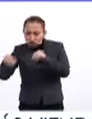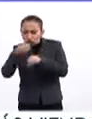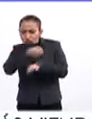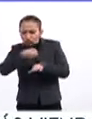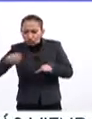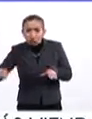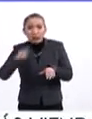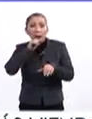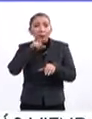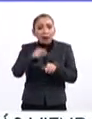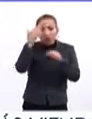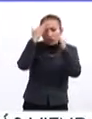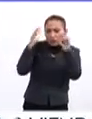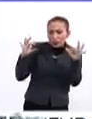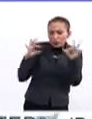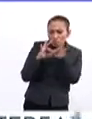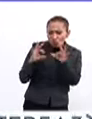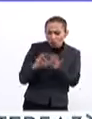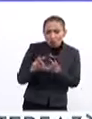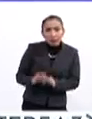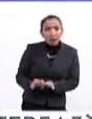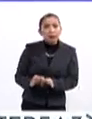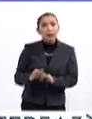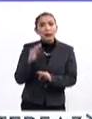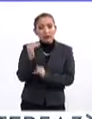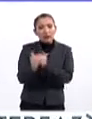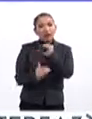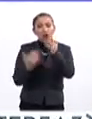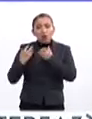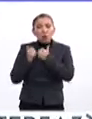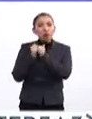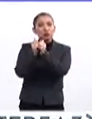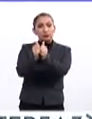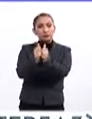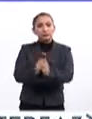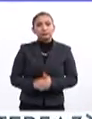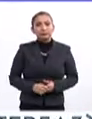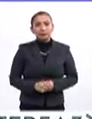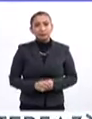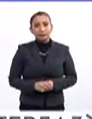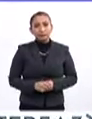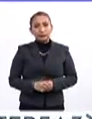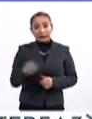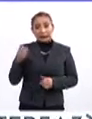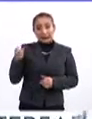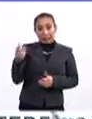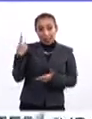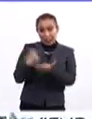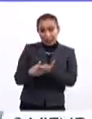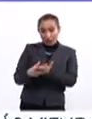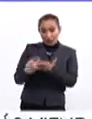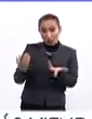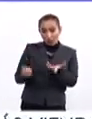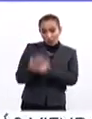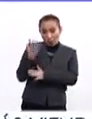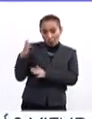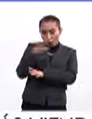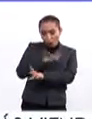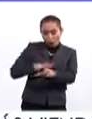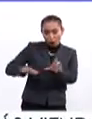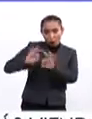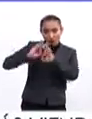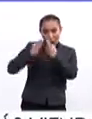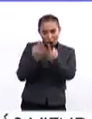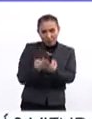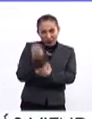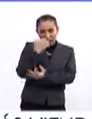sistematizar conocimiento y ir avanzando juntos. Y ahí dentro, en este nuevo ecosistema,